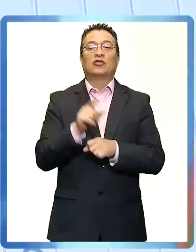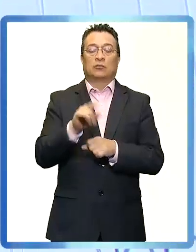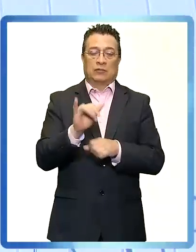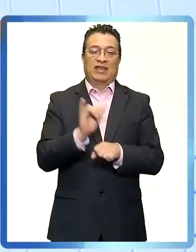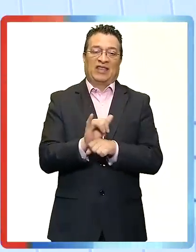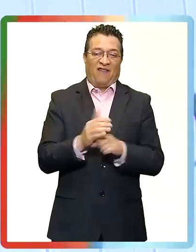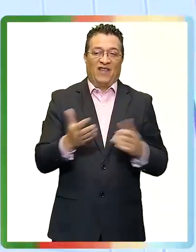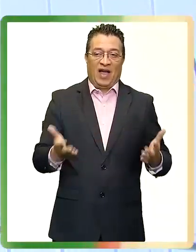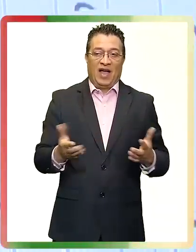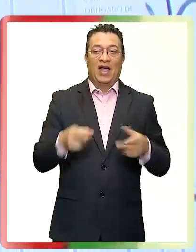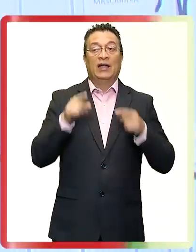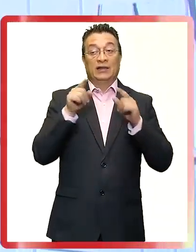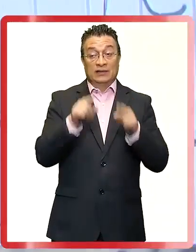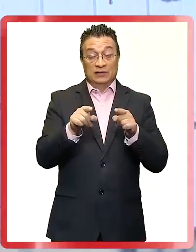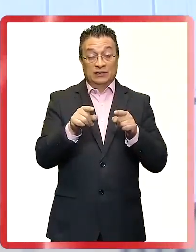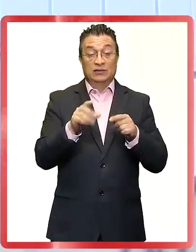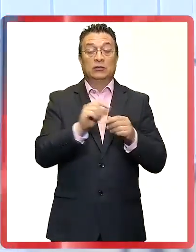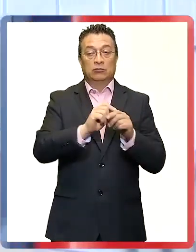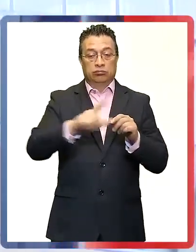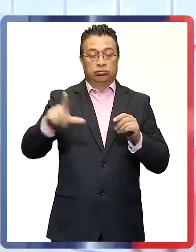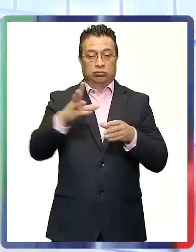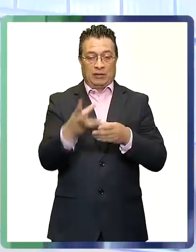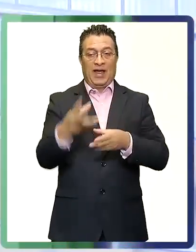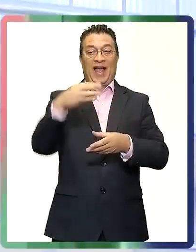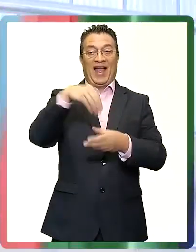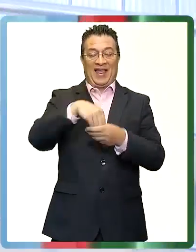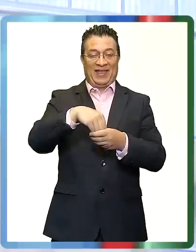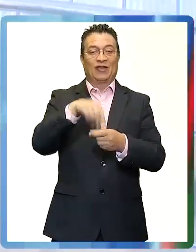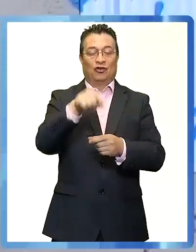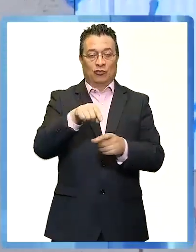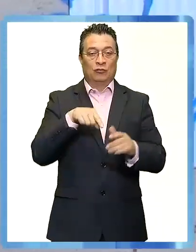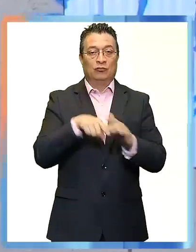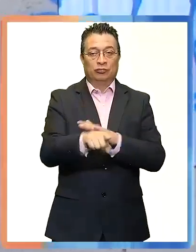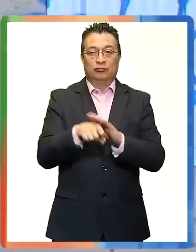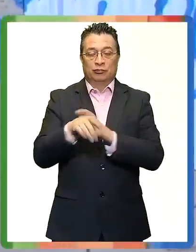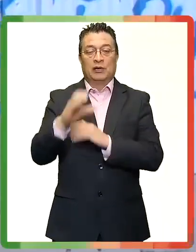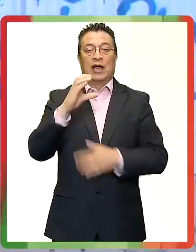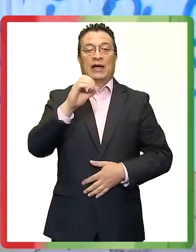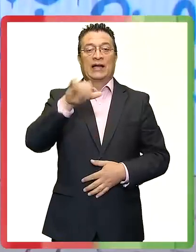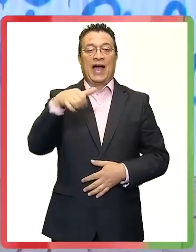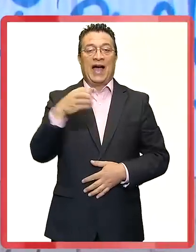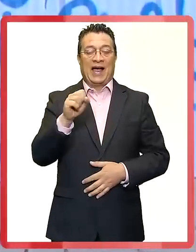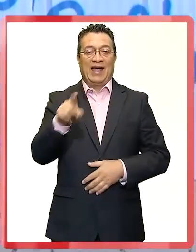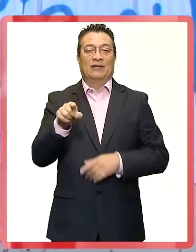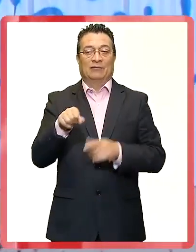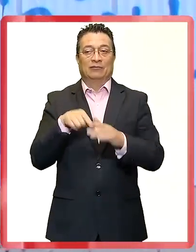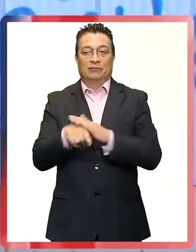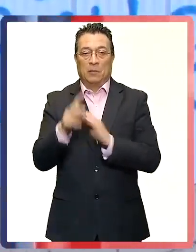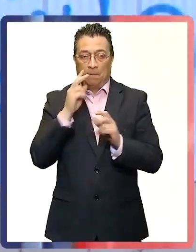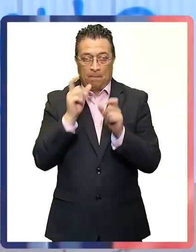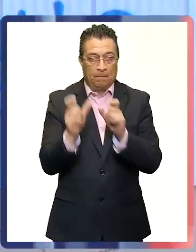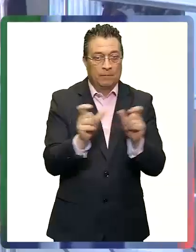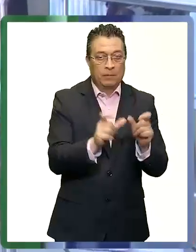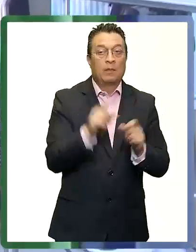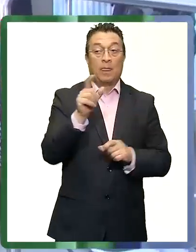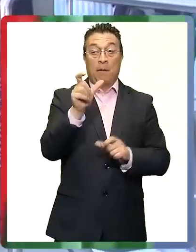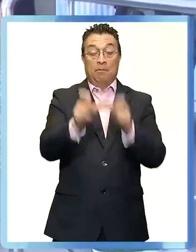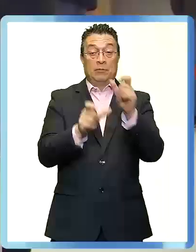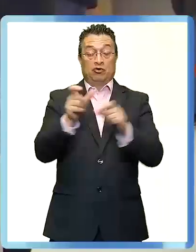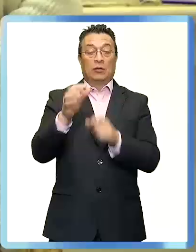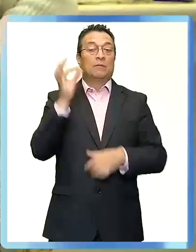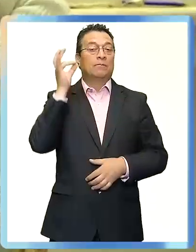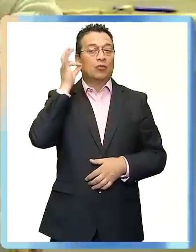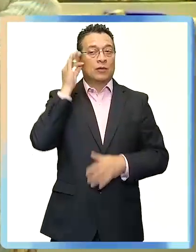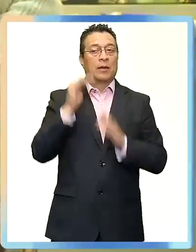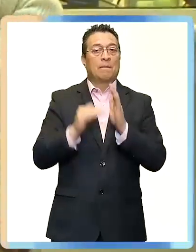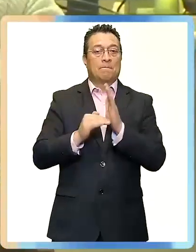porque son billetes falsos y eso sería una estafa. Este delito comienza al interior de las entidades o las cajas de compensación en este caso.